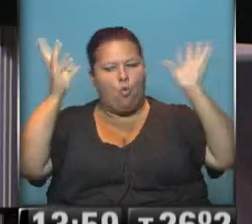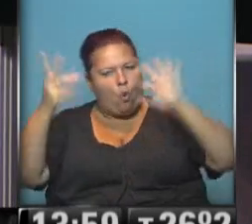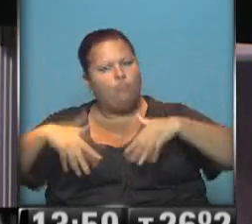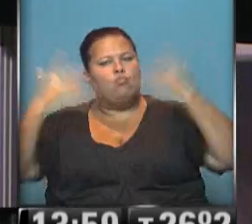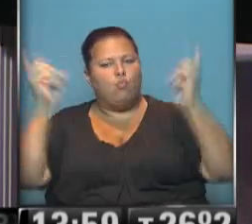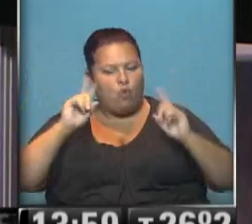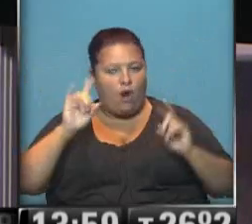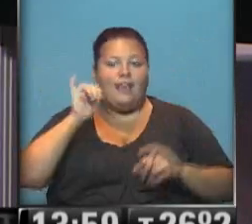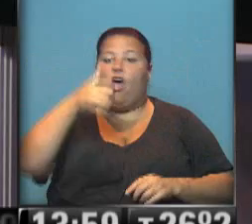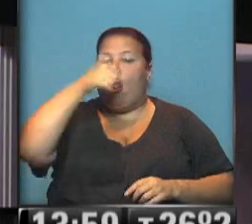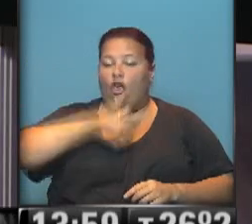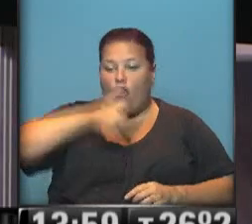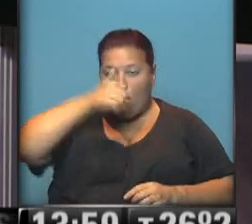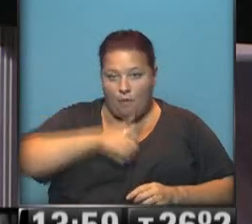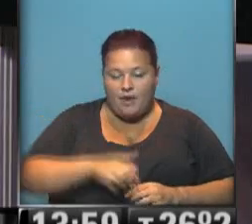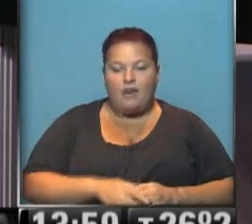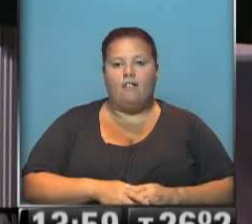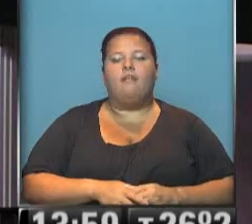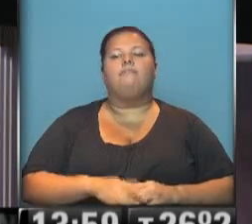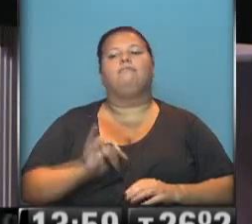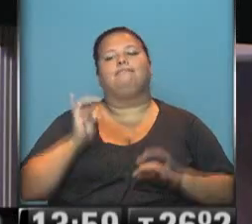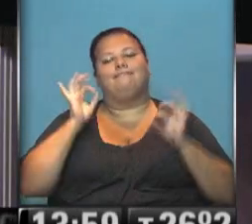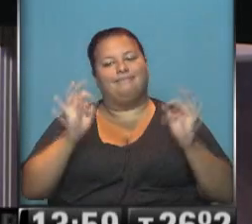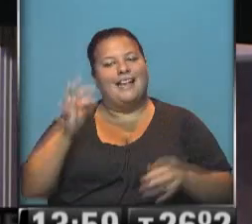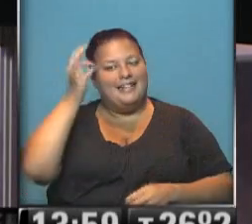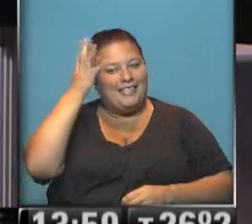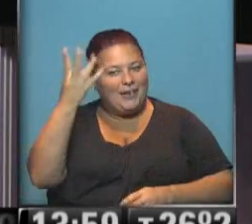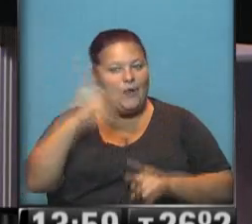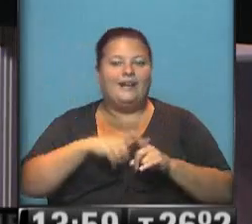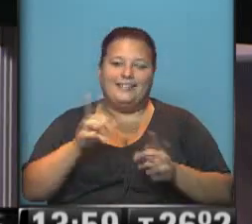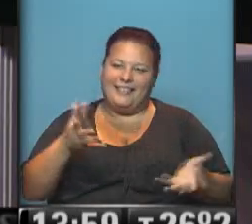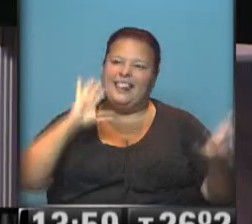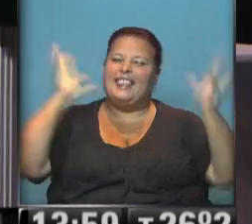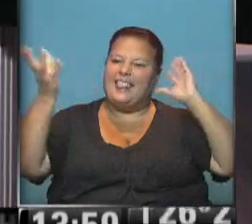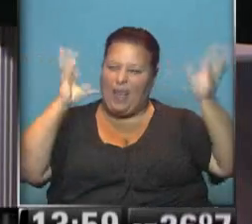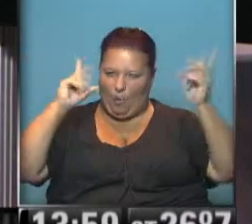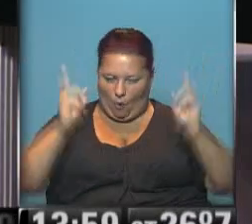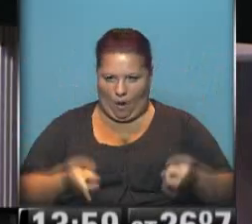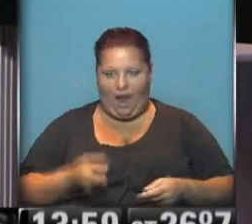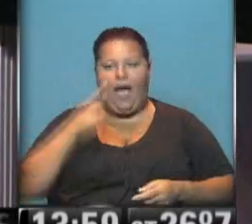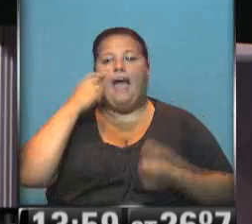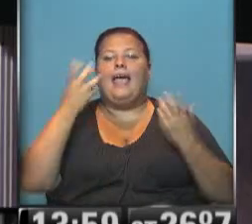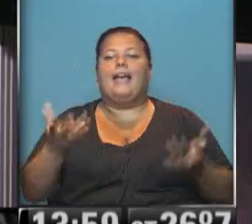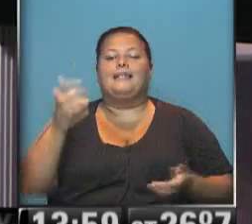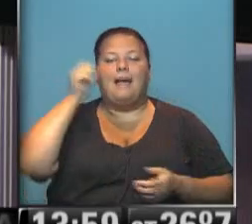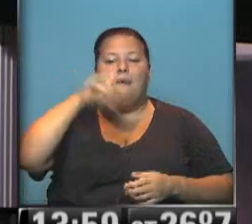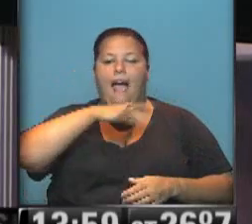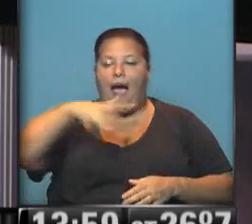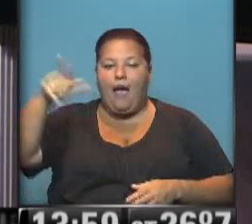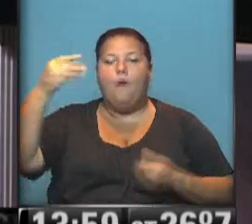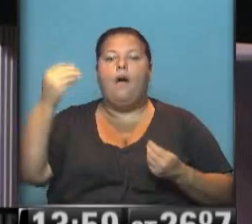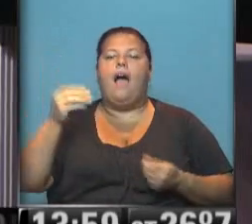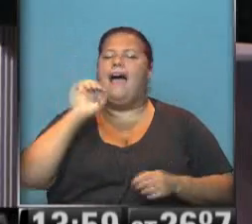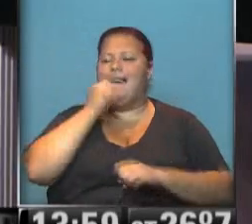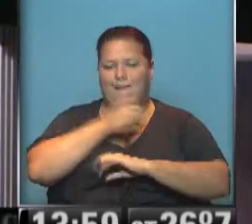no mucho. Eso sí, el domingo llegamos, sí, con 34, tiempo inestable. Vamos a ver la costa atlántica, que